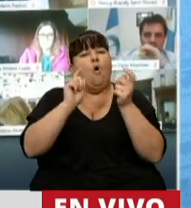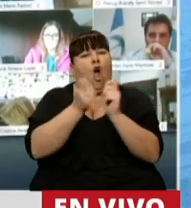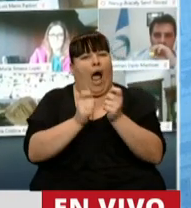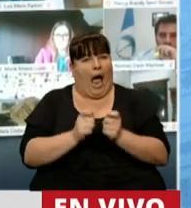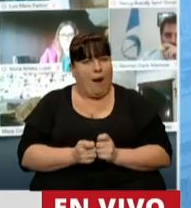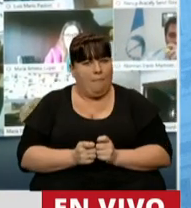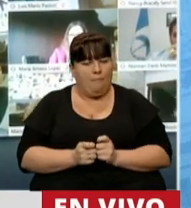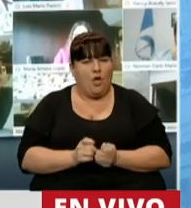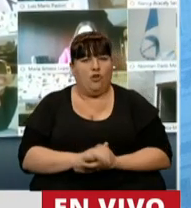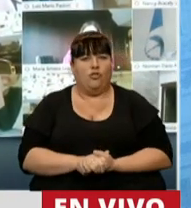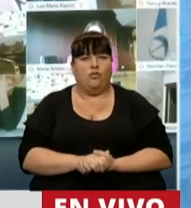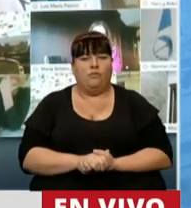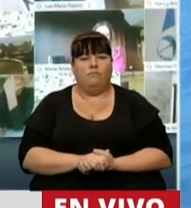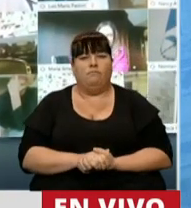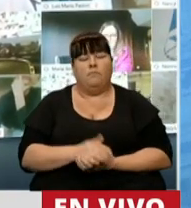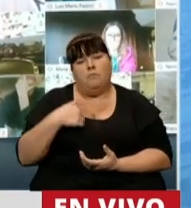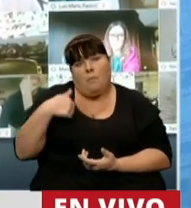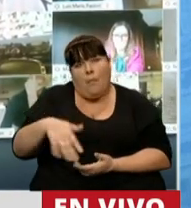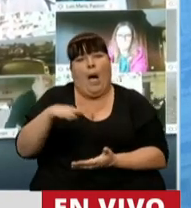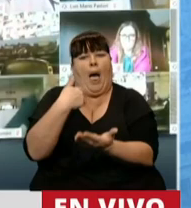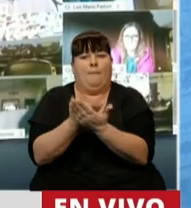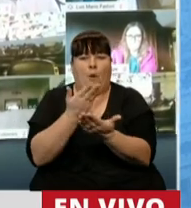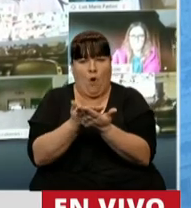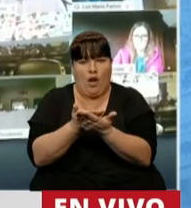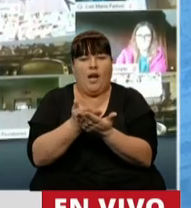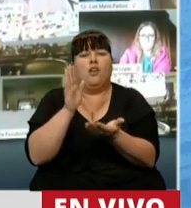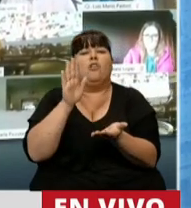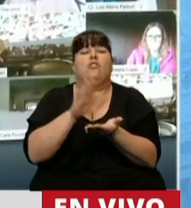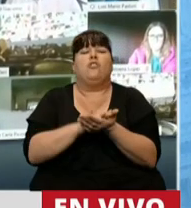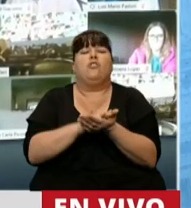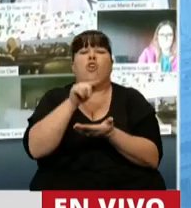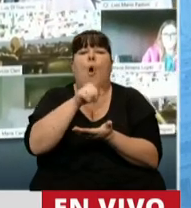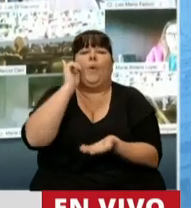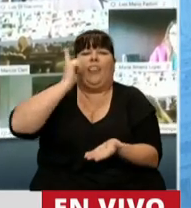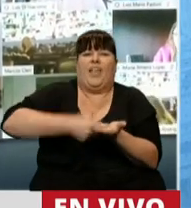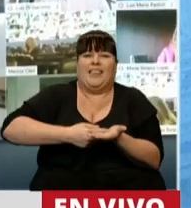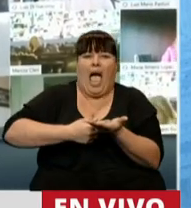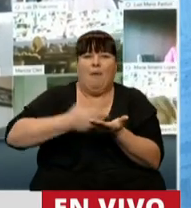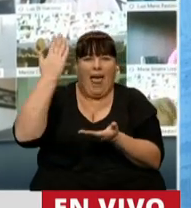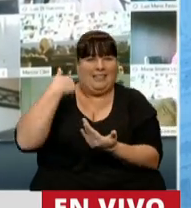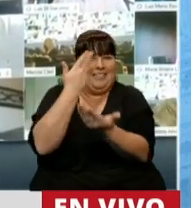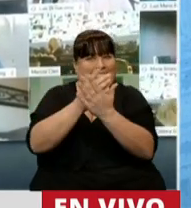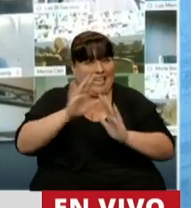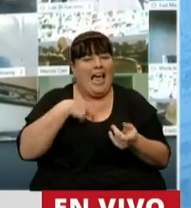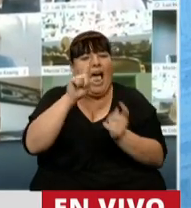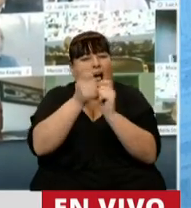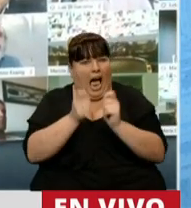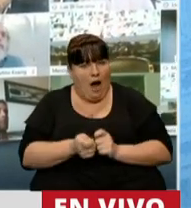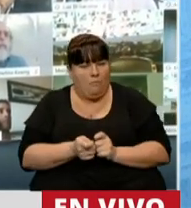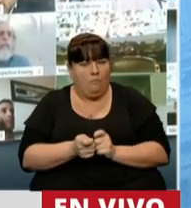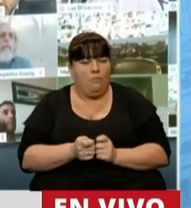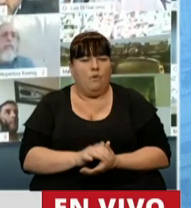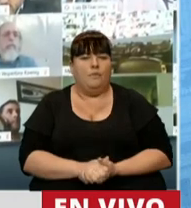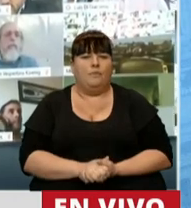que estaríamos proponiendo en relación al dictamen que hemos emitido y